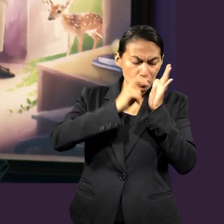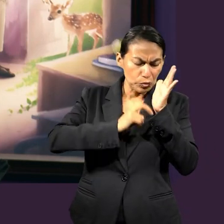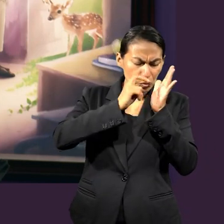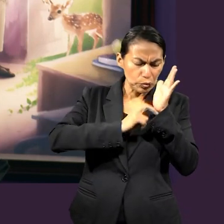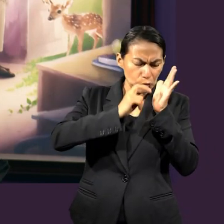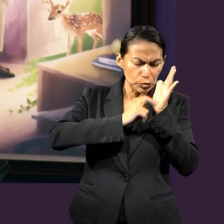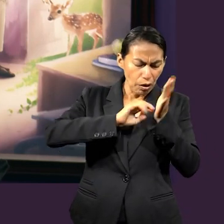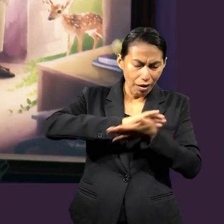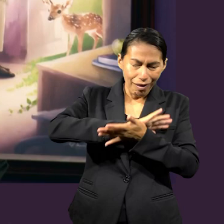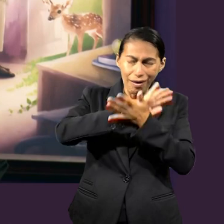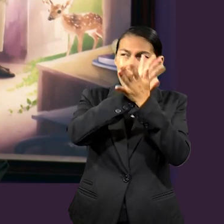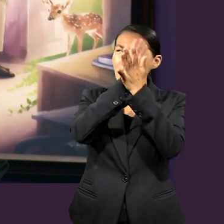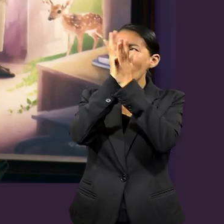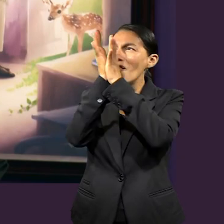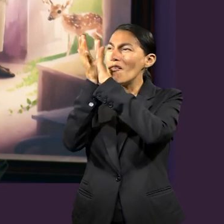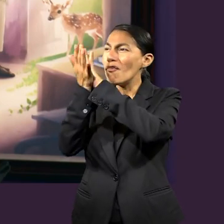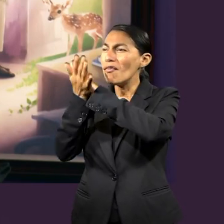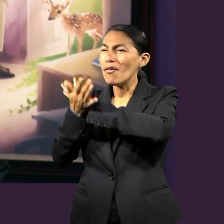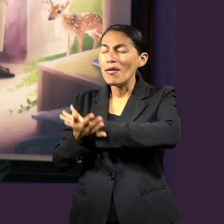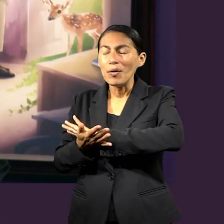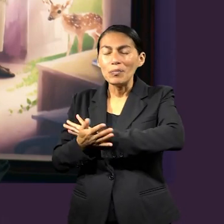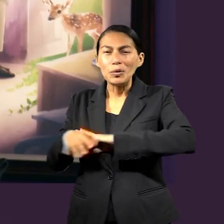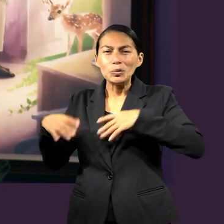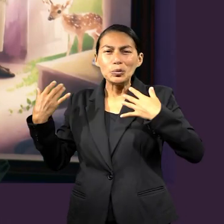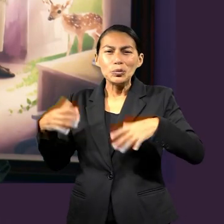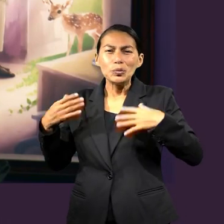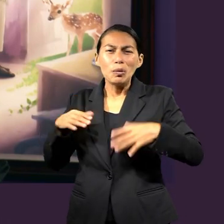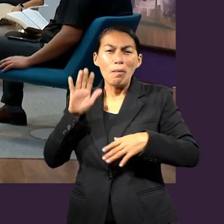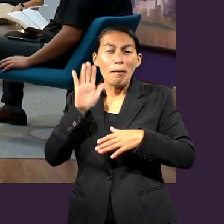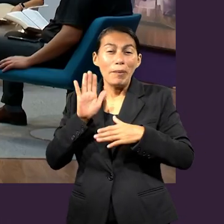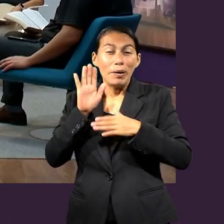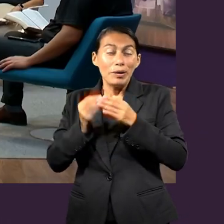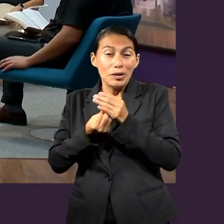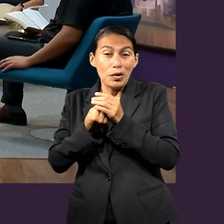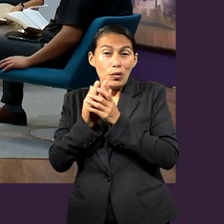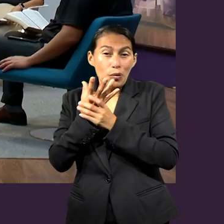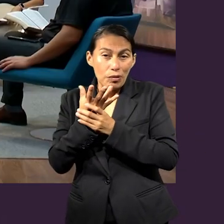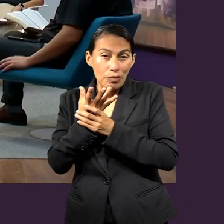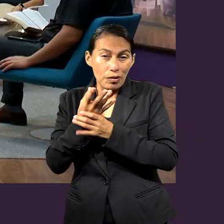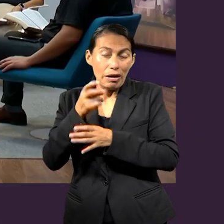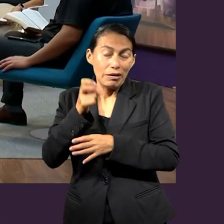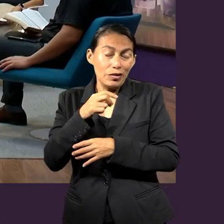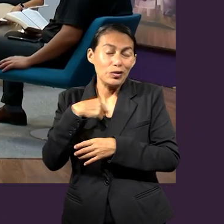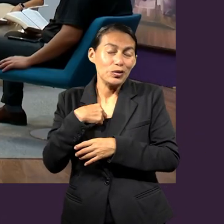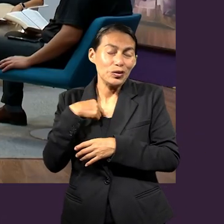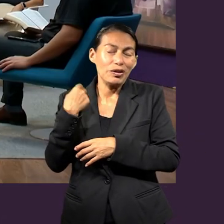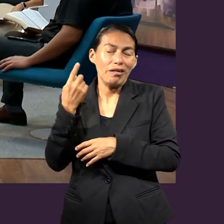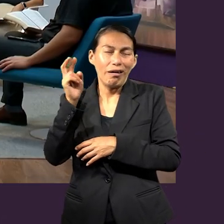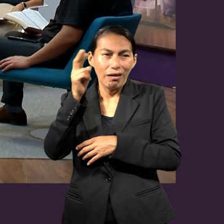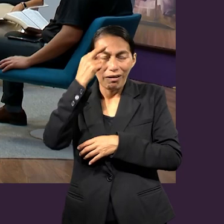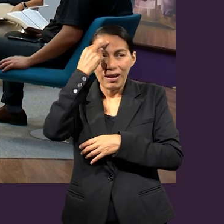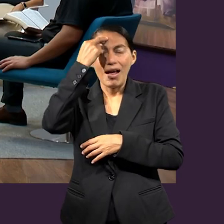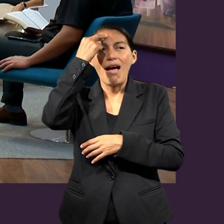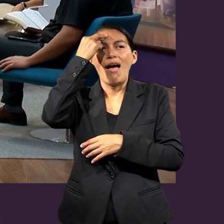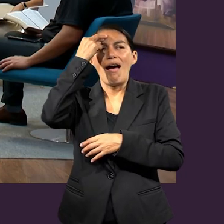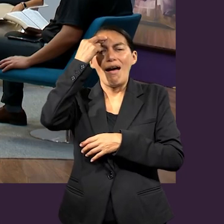que nos hace renacer por una esperanza viva para que recordemos, para que no olvidemos y sobre todo para que